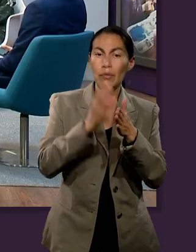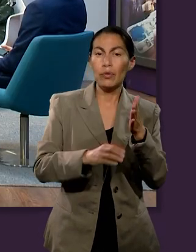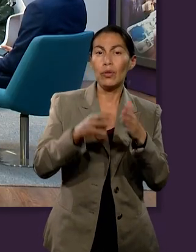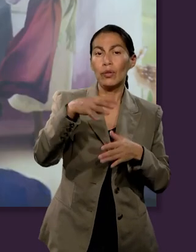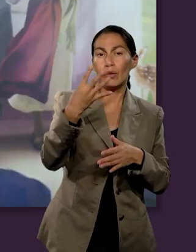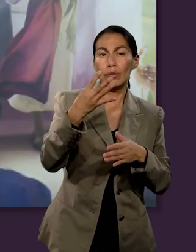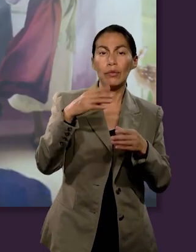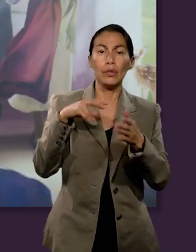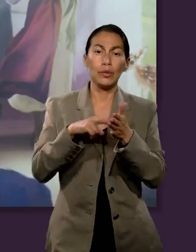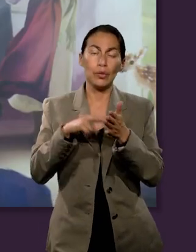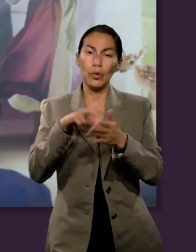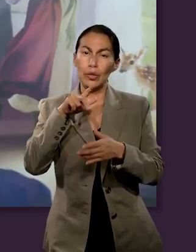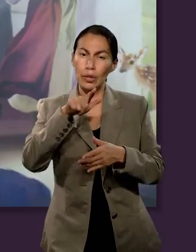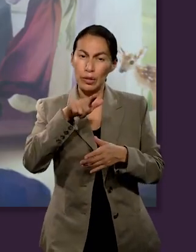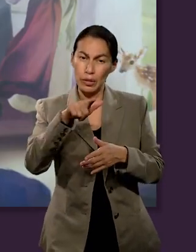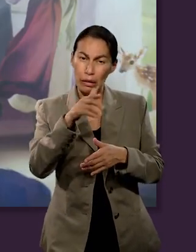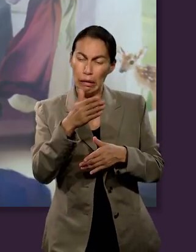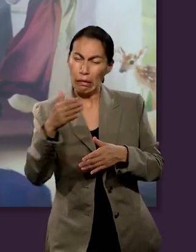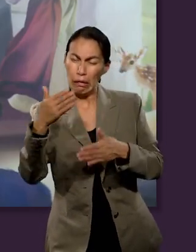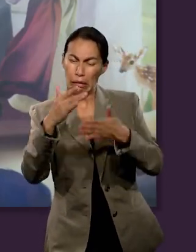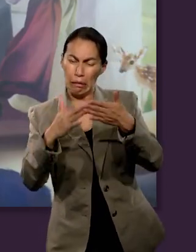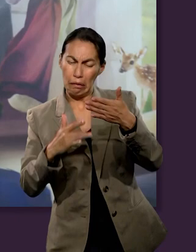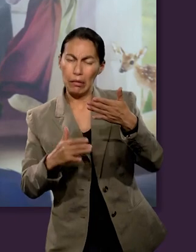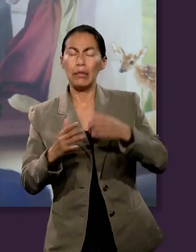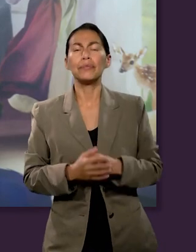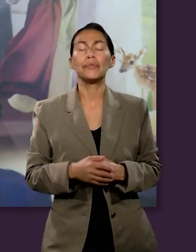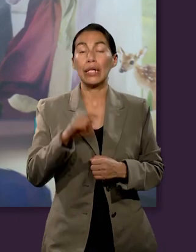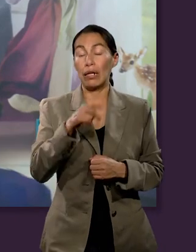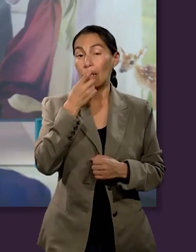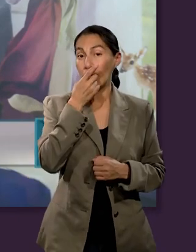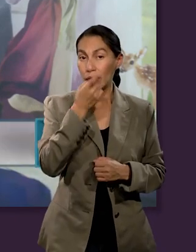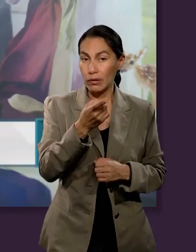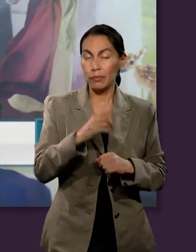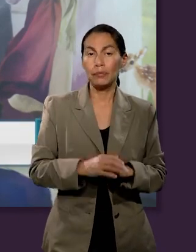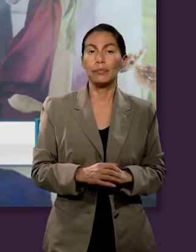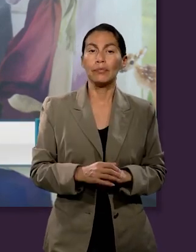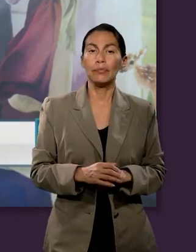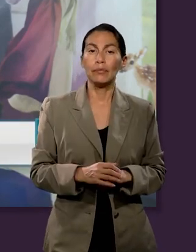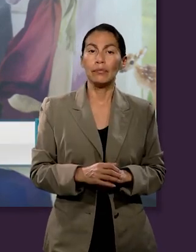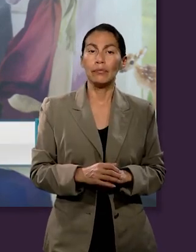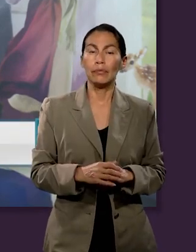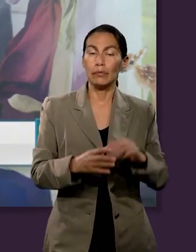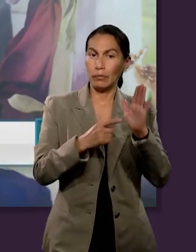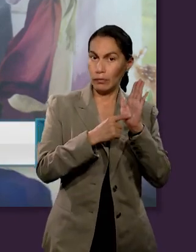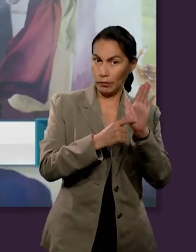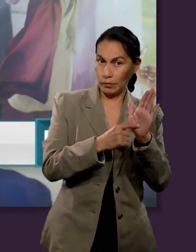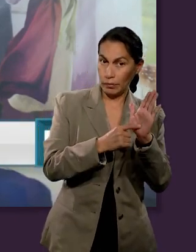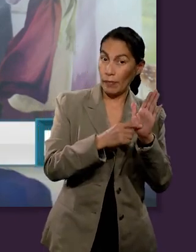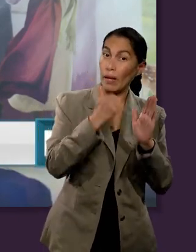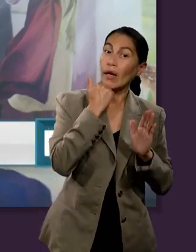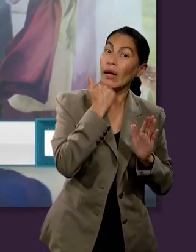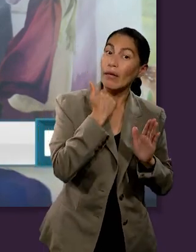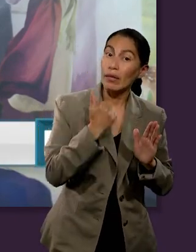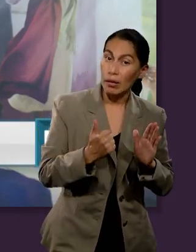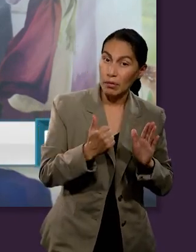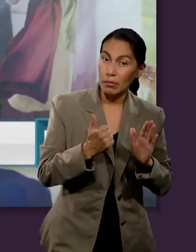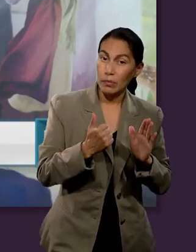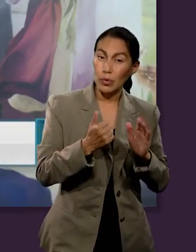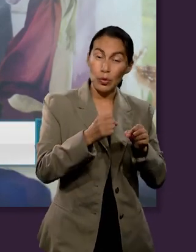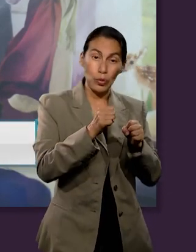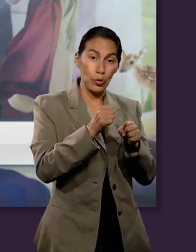en el libro de Génesis capítulo 14, versículos 17 en adelante. Allí nosotros vemos que después de